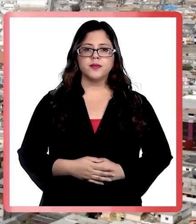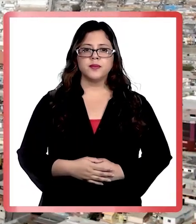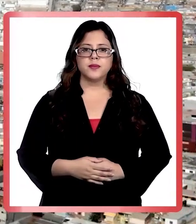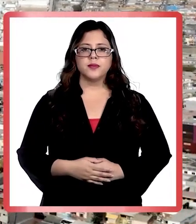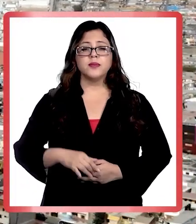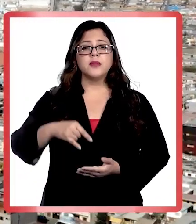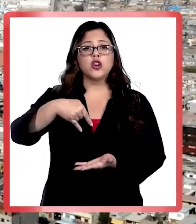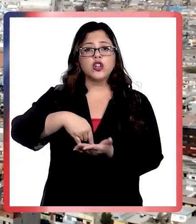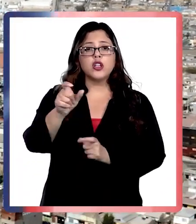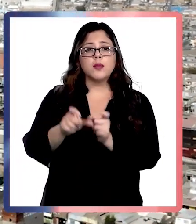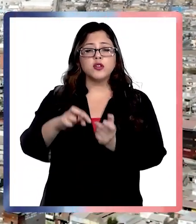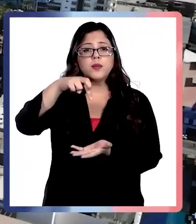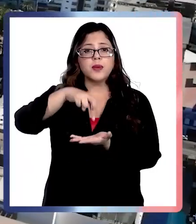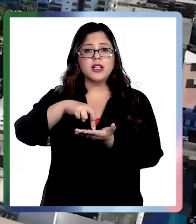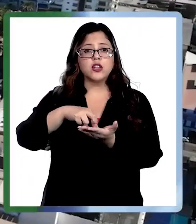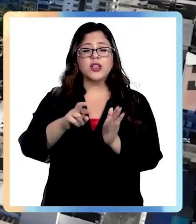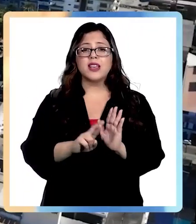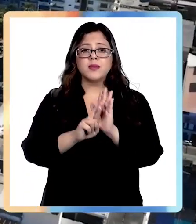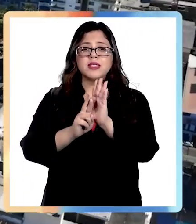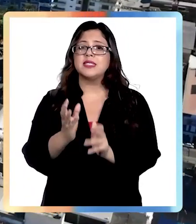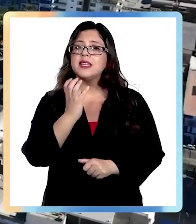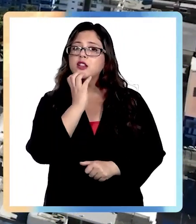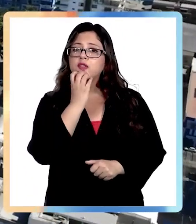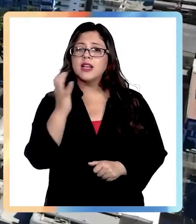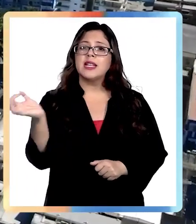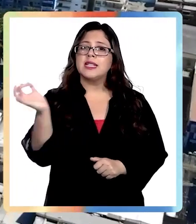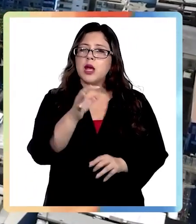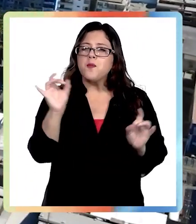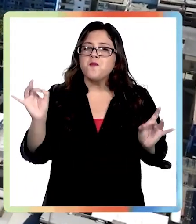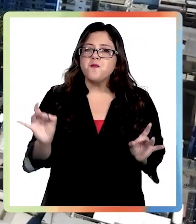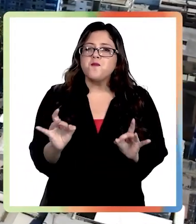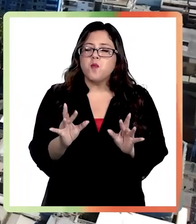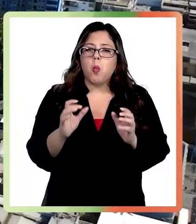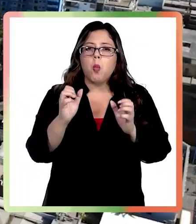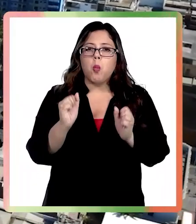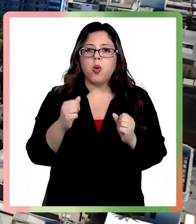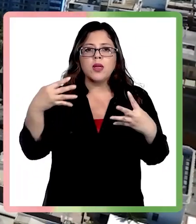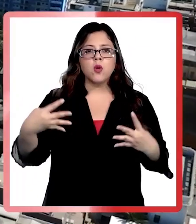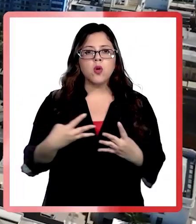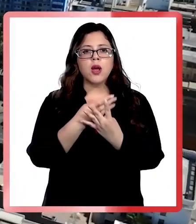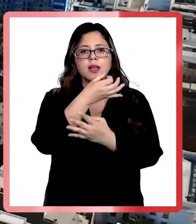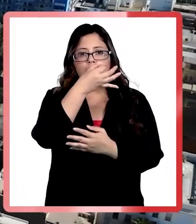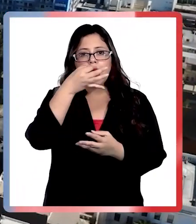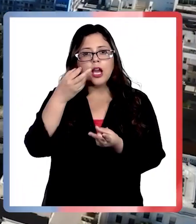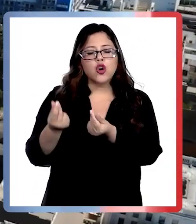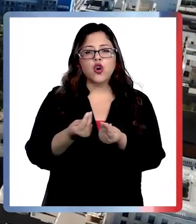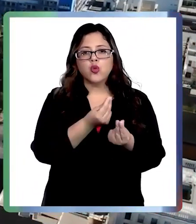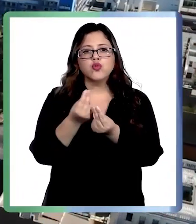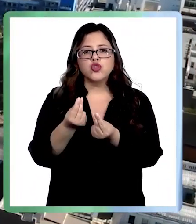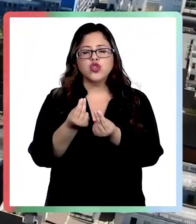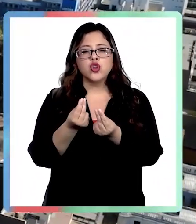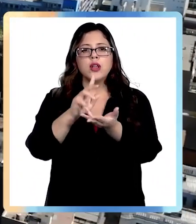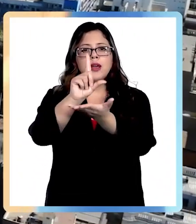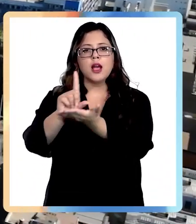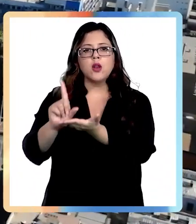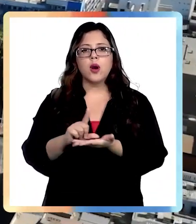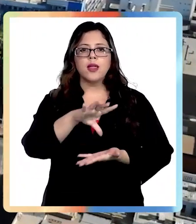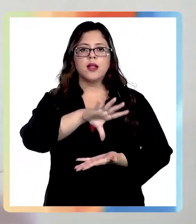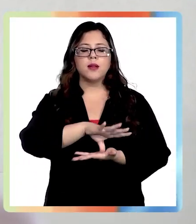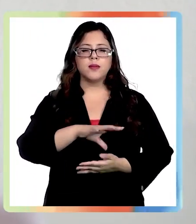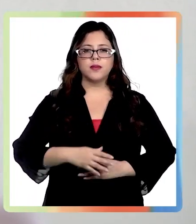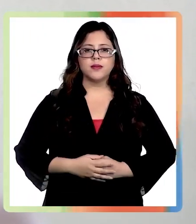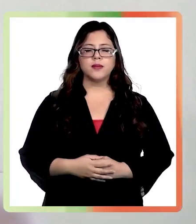los parlamentarios que representan a Antofagasta no descartan que incluso exista una red de corrupción en más puntos del país.